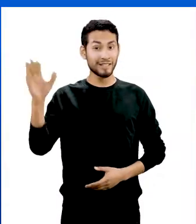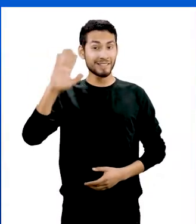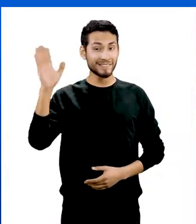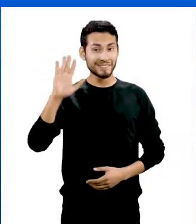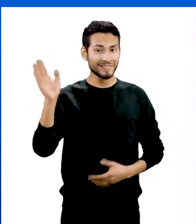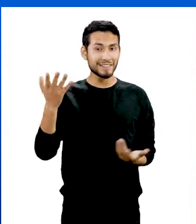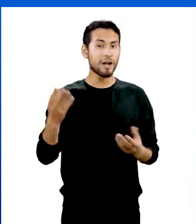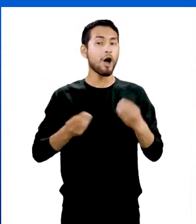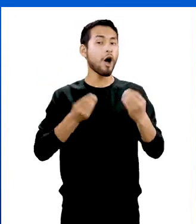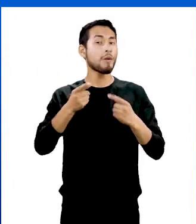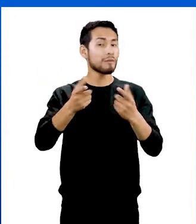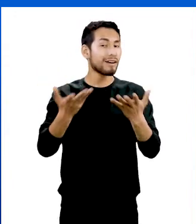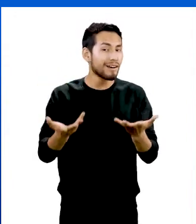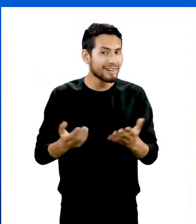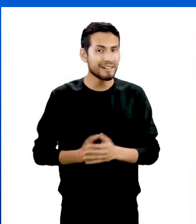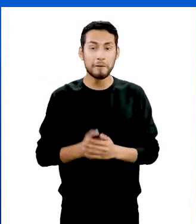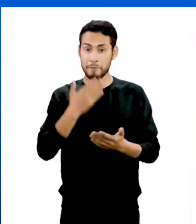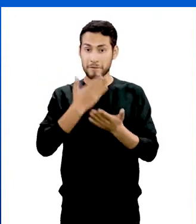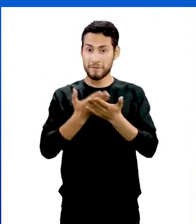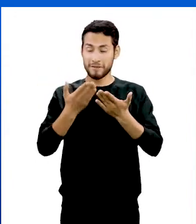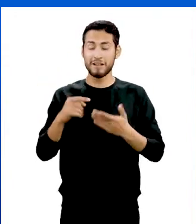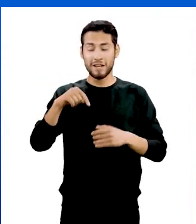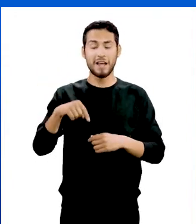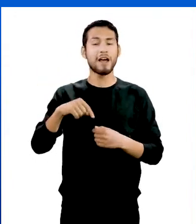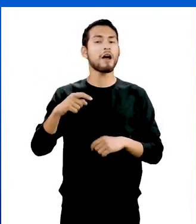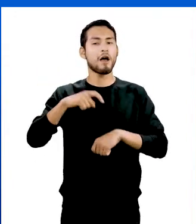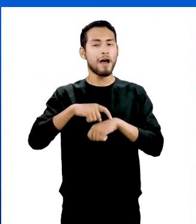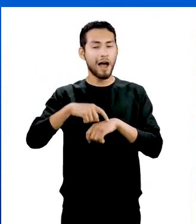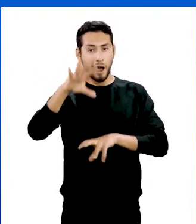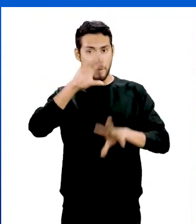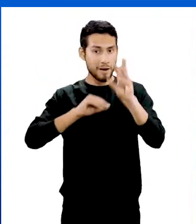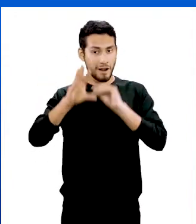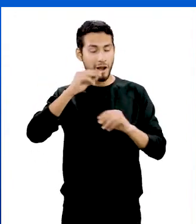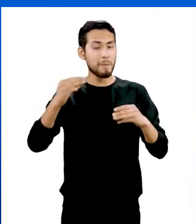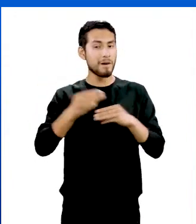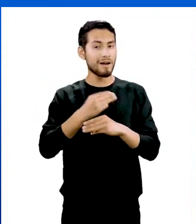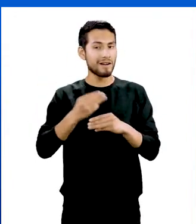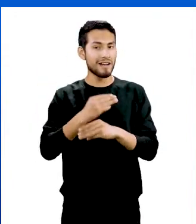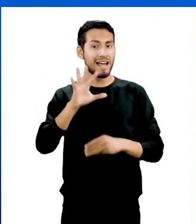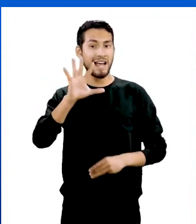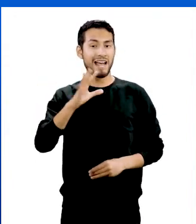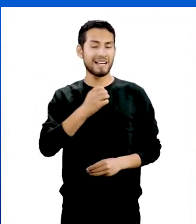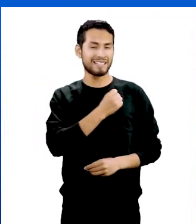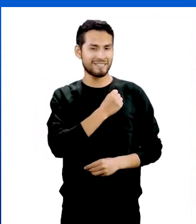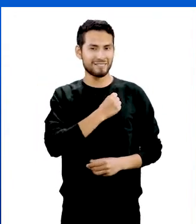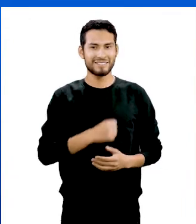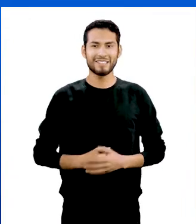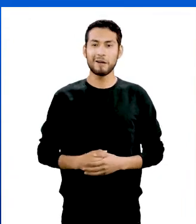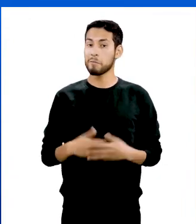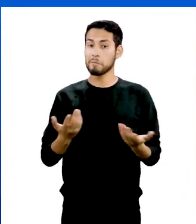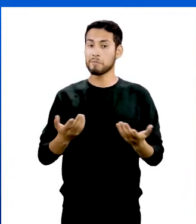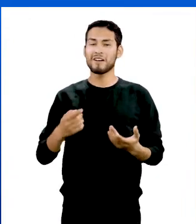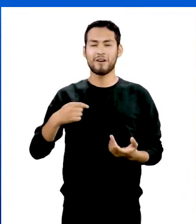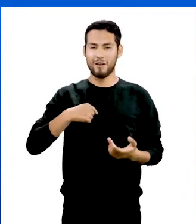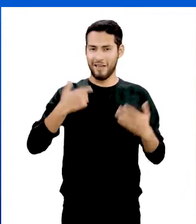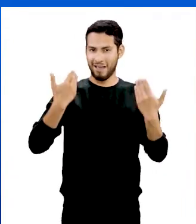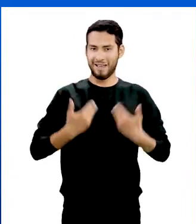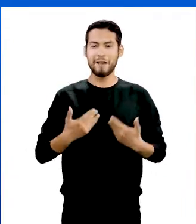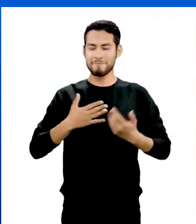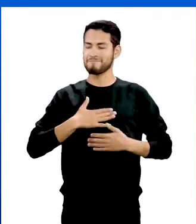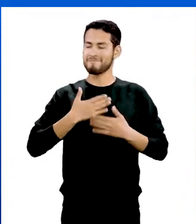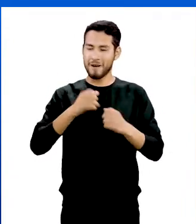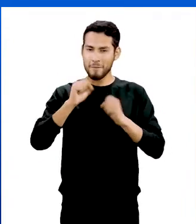¡Hola chicos! ¿Cómo están? Bienvenidos a un episodio más de Tiempo para Aprender, Matemática, quinto de secundaria. Como siempre estoy aquí